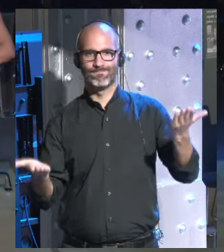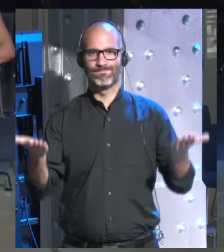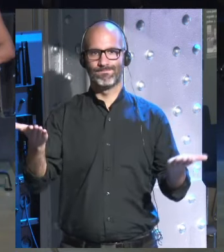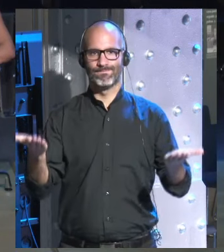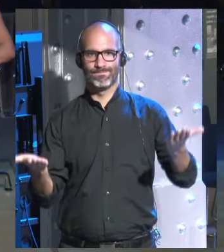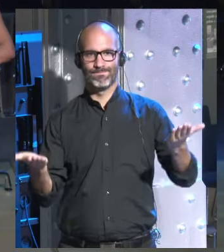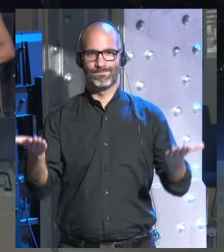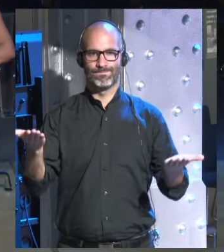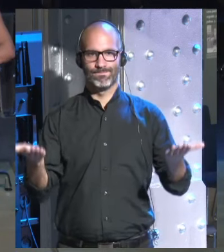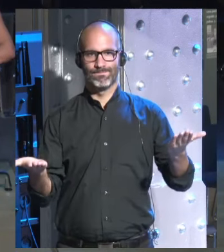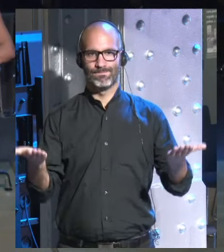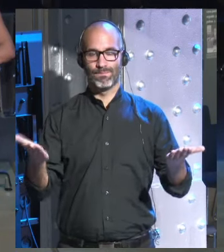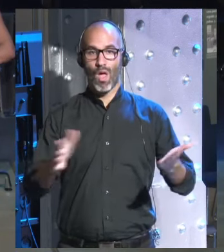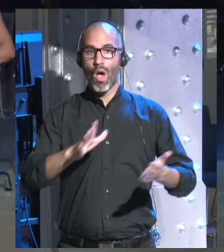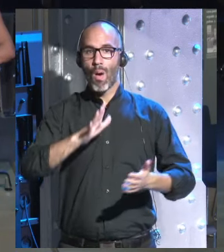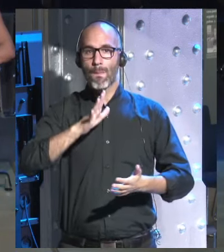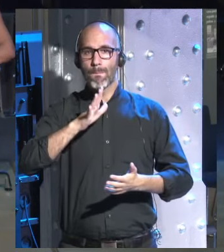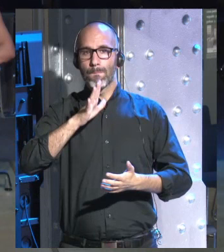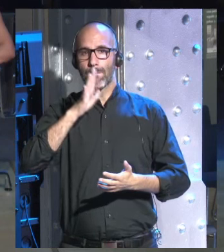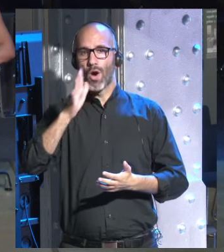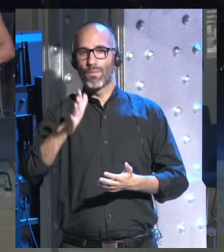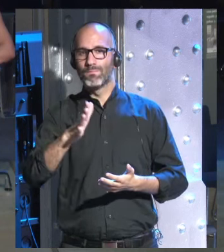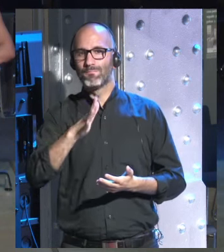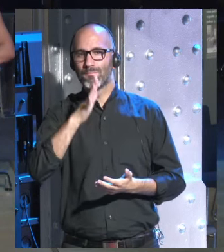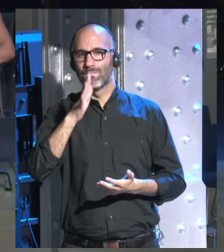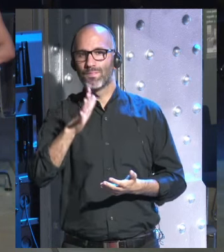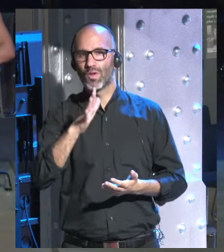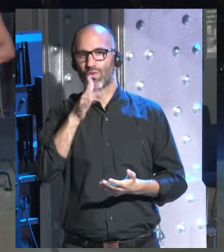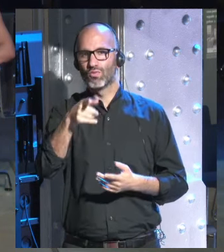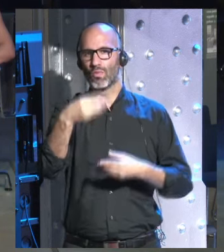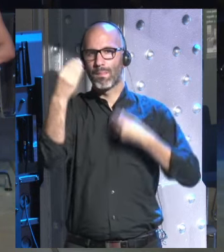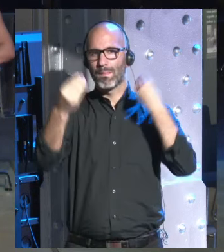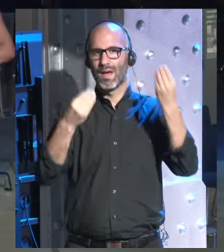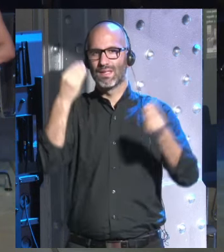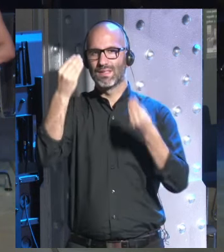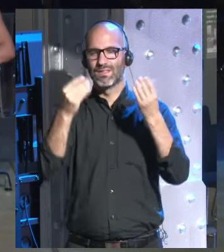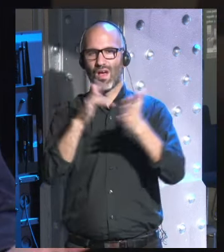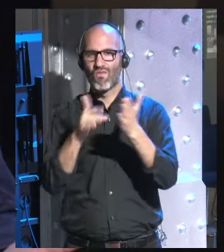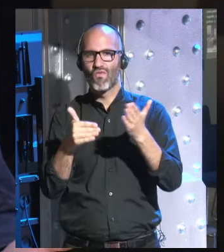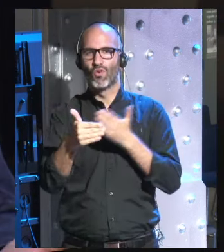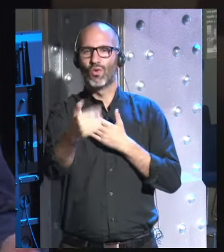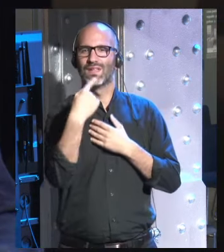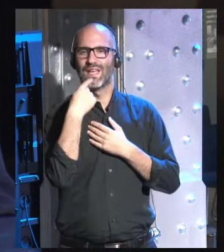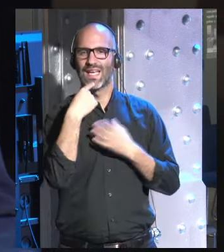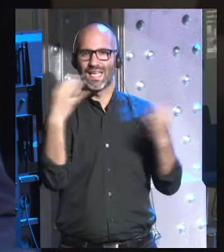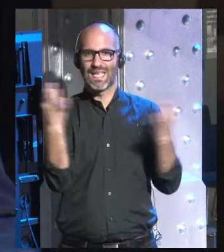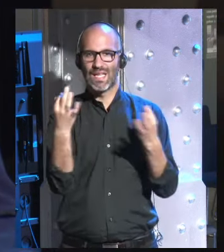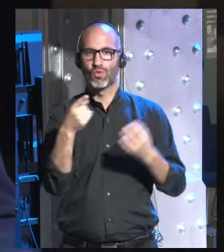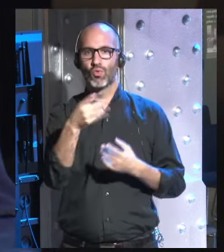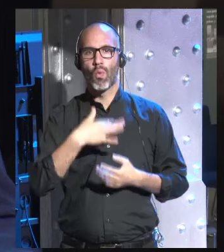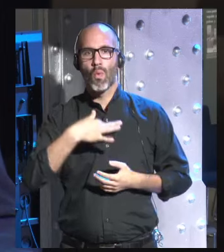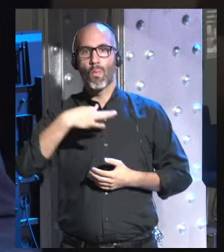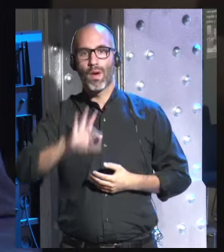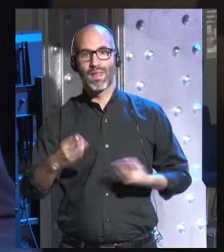porque tendrás esta especie de oferta de acuerdo te dirán podemos ampliar tu